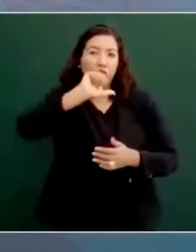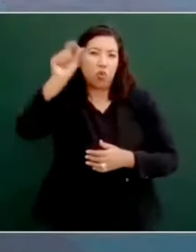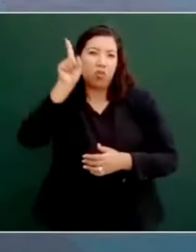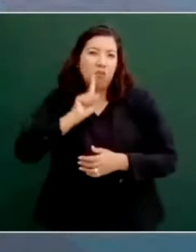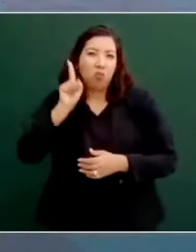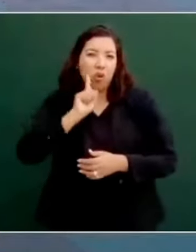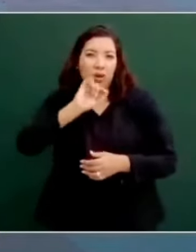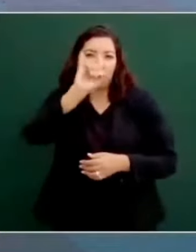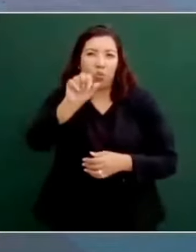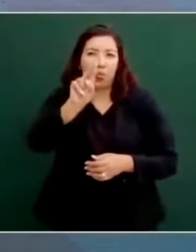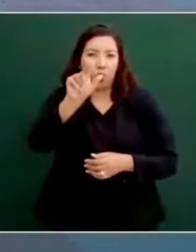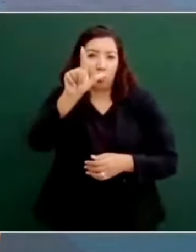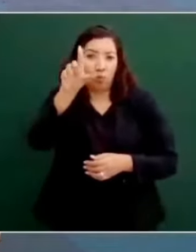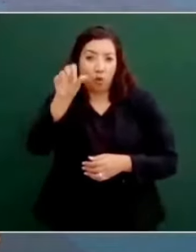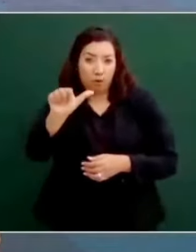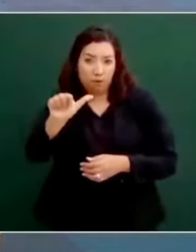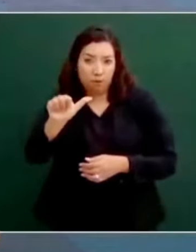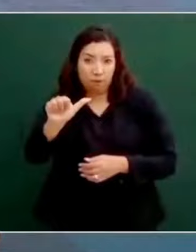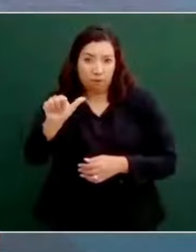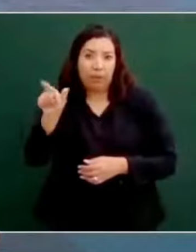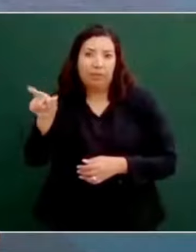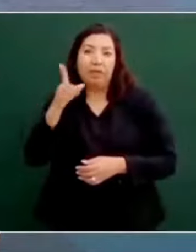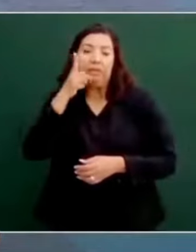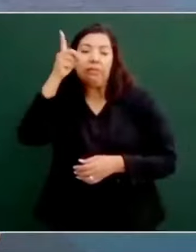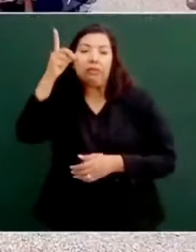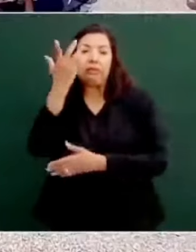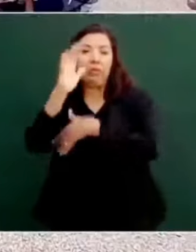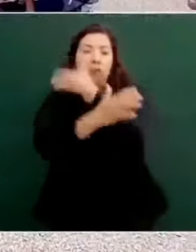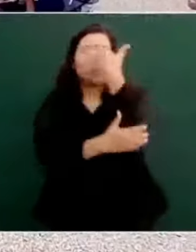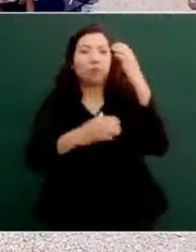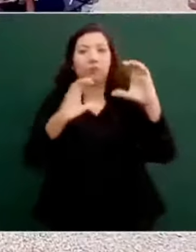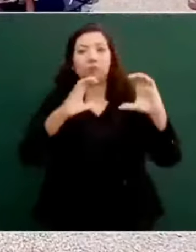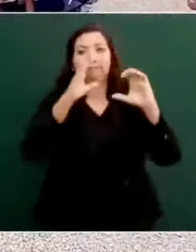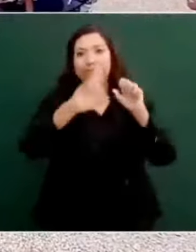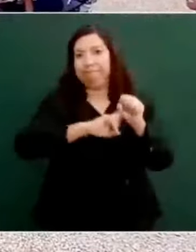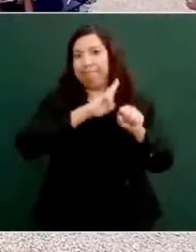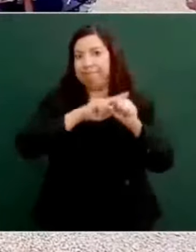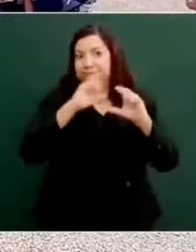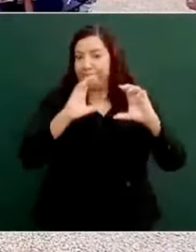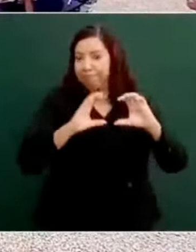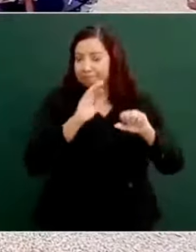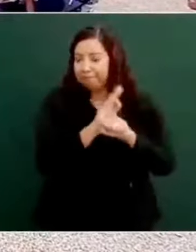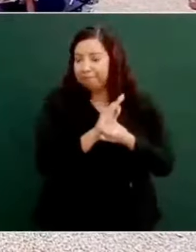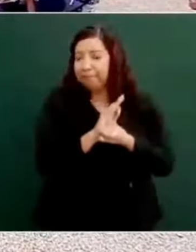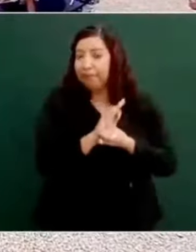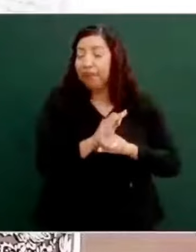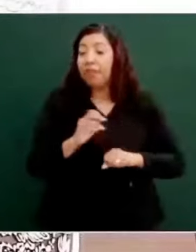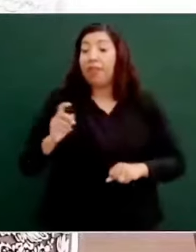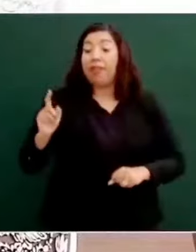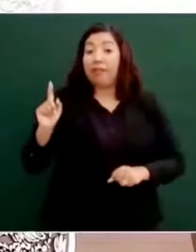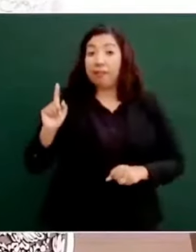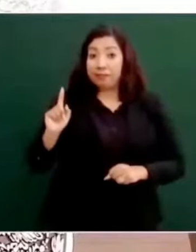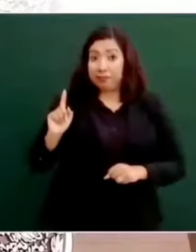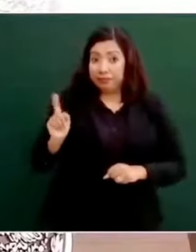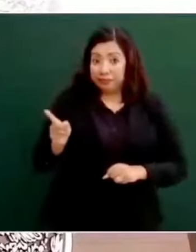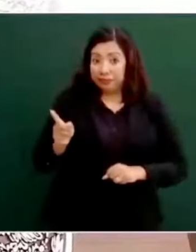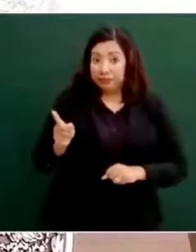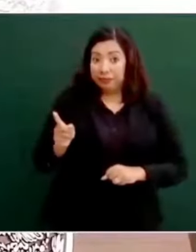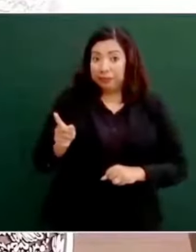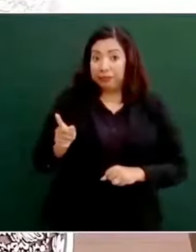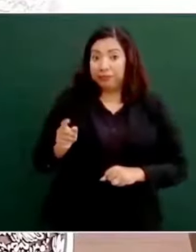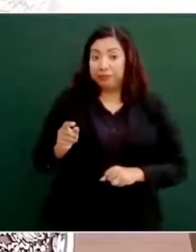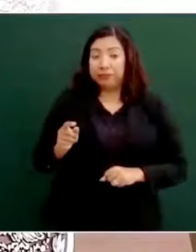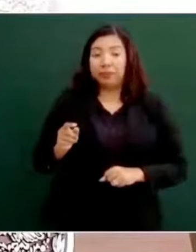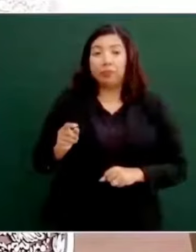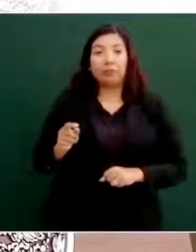volvió a autorizar